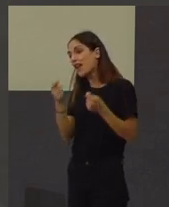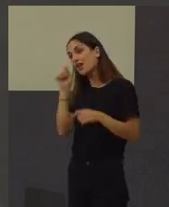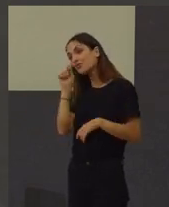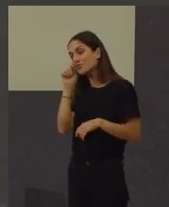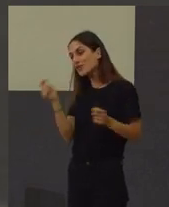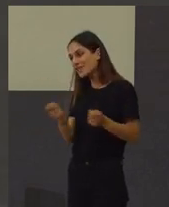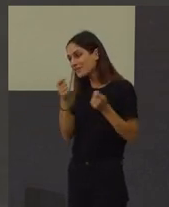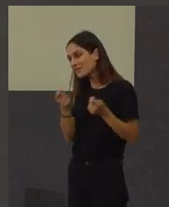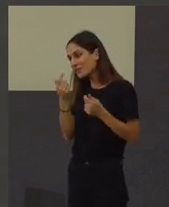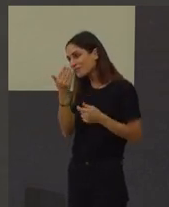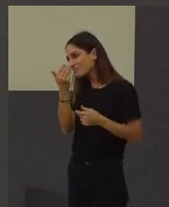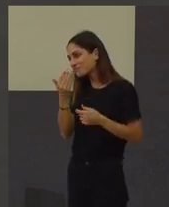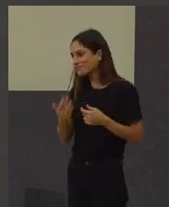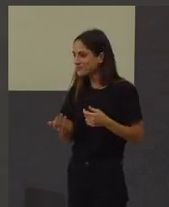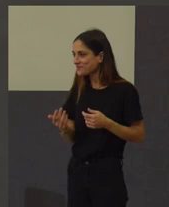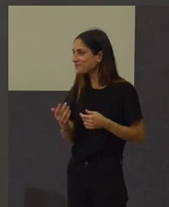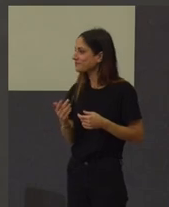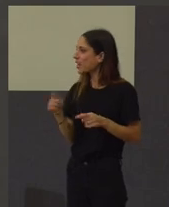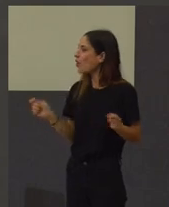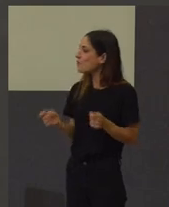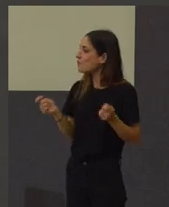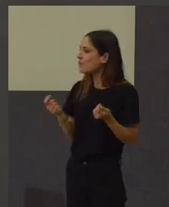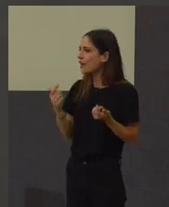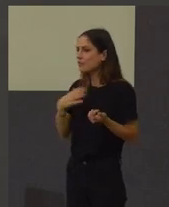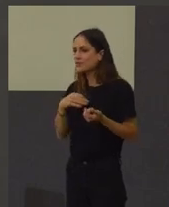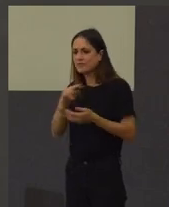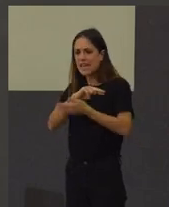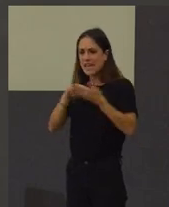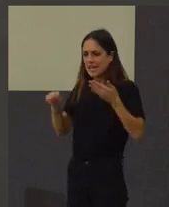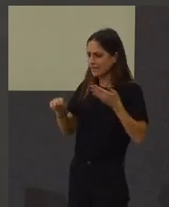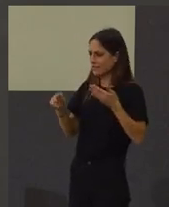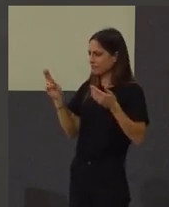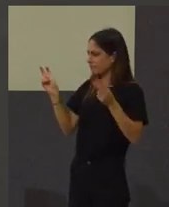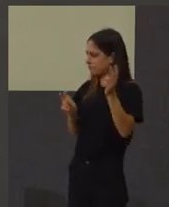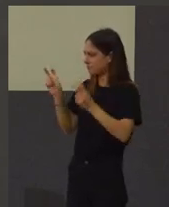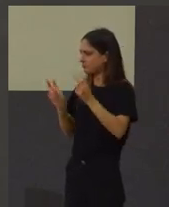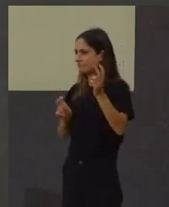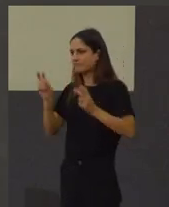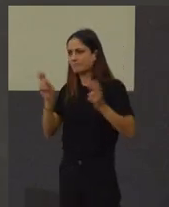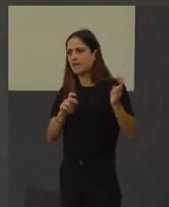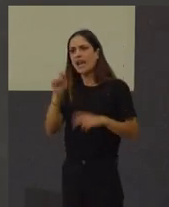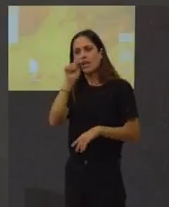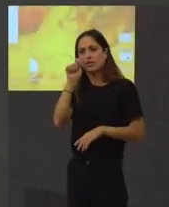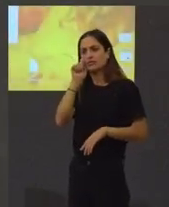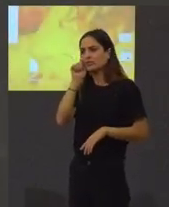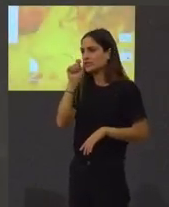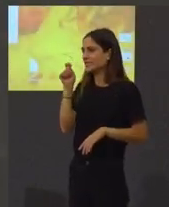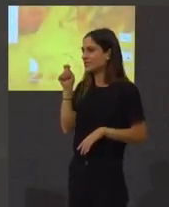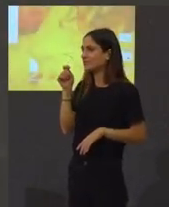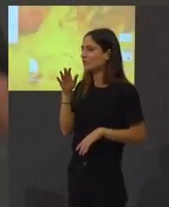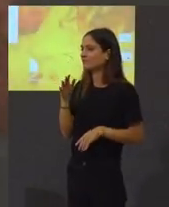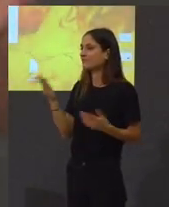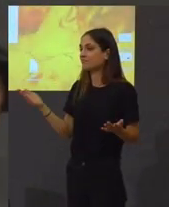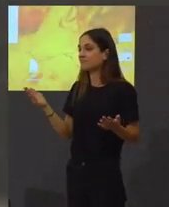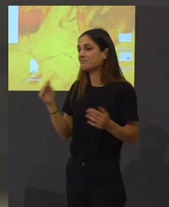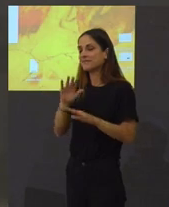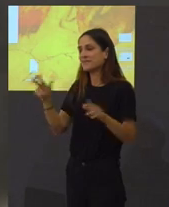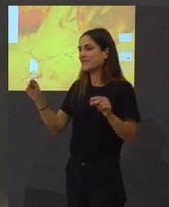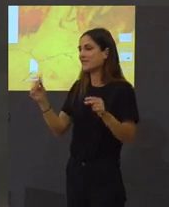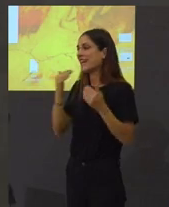Popular, que alucinas, en vez de hincher o país de memes. E con esto, obrigada por estar aquí.